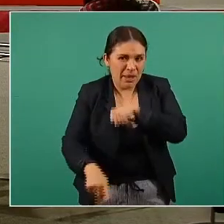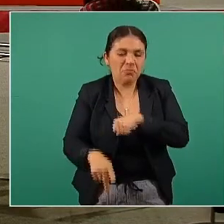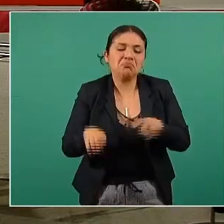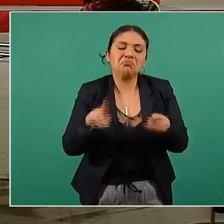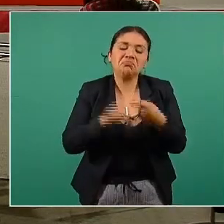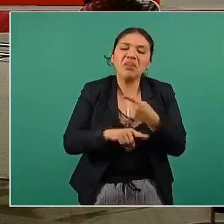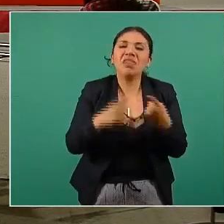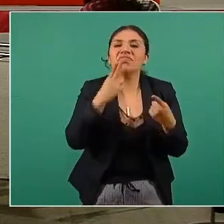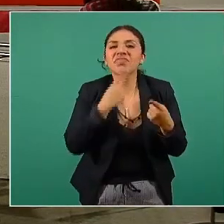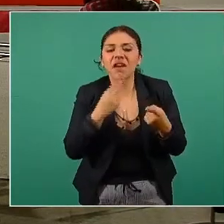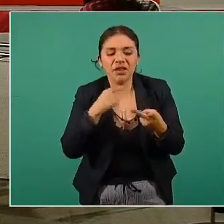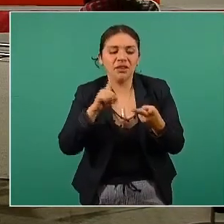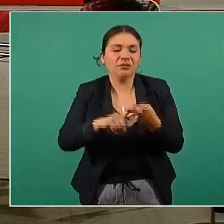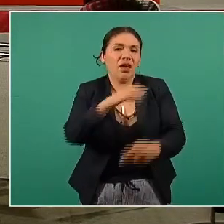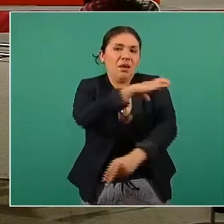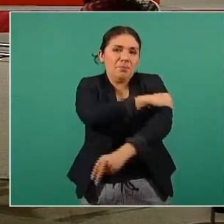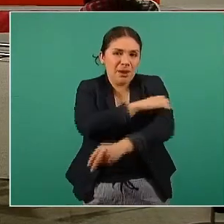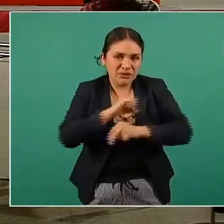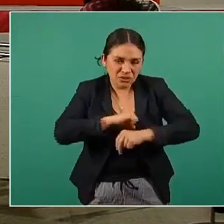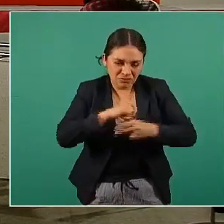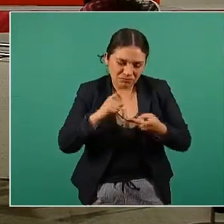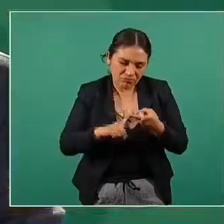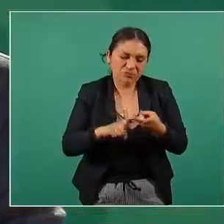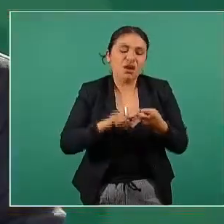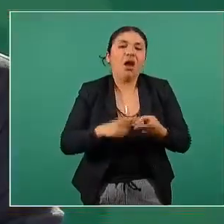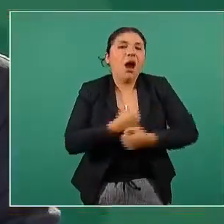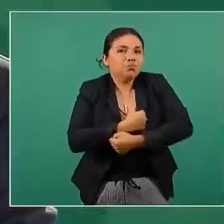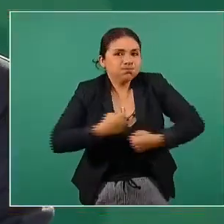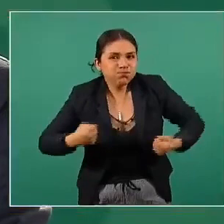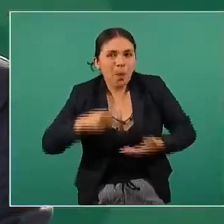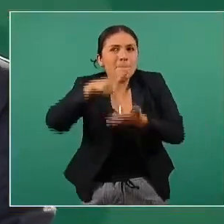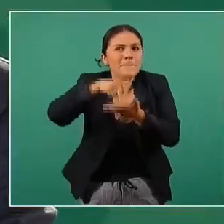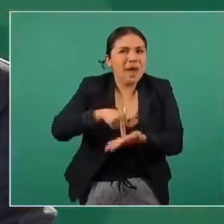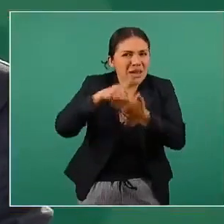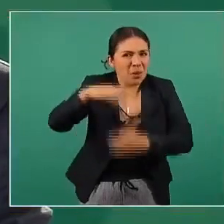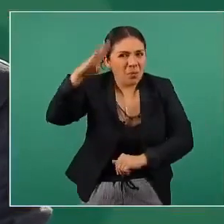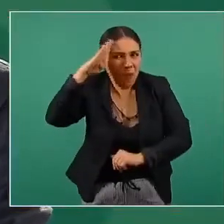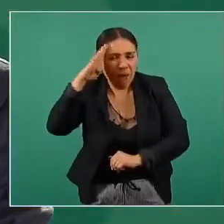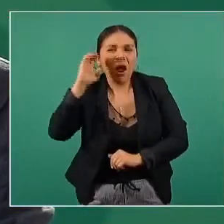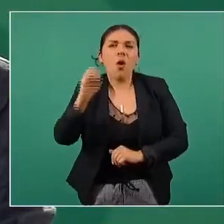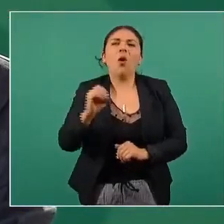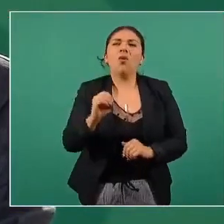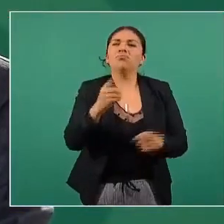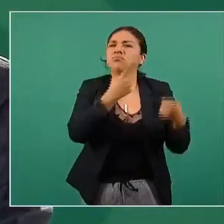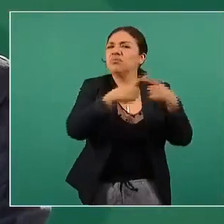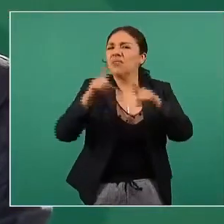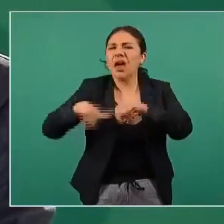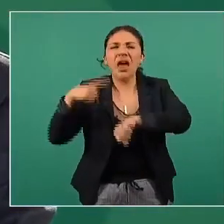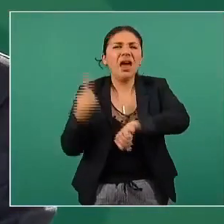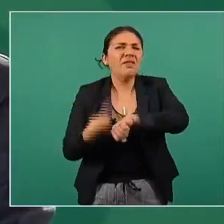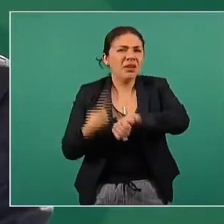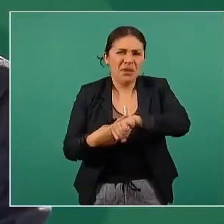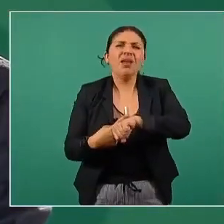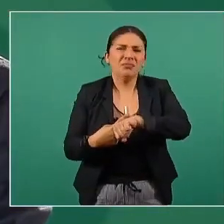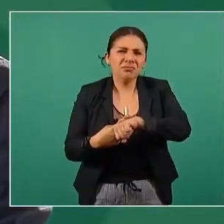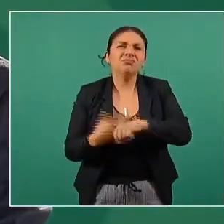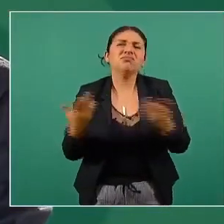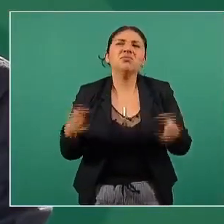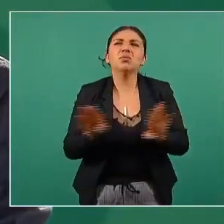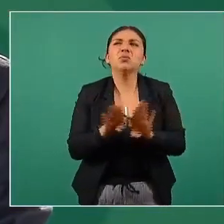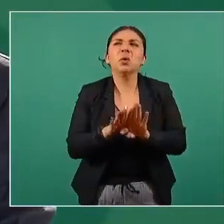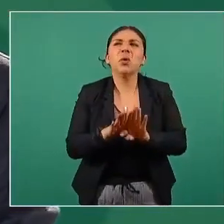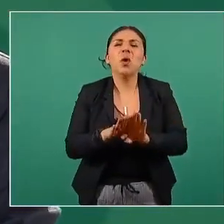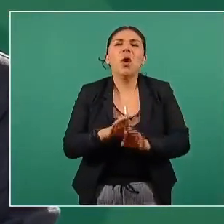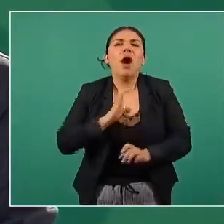diabetes, hipertensión, obesidad, sobrepeso, inmunosupresión de distintos orígenes, enfermedades